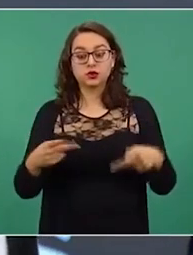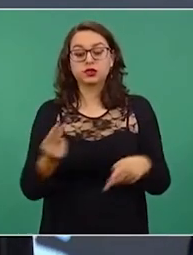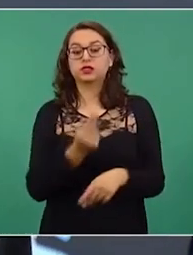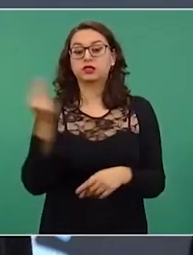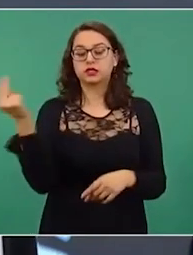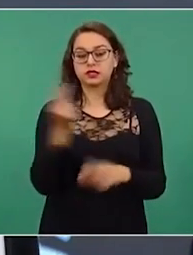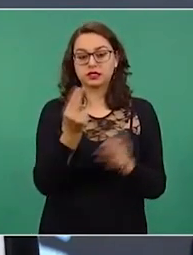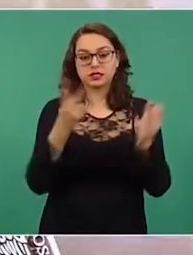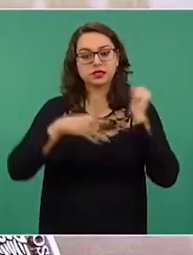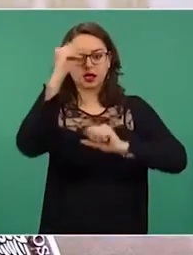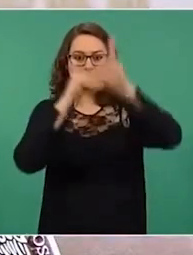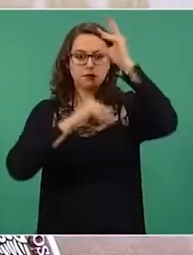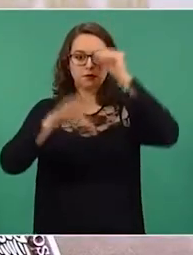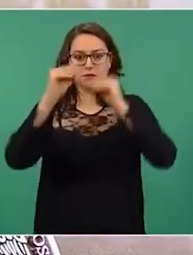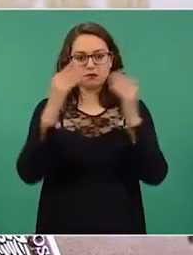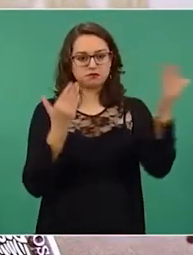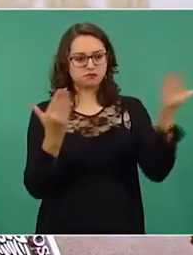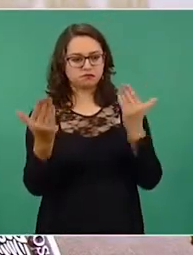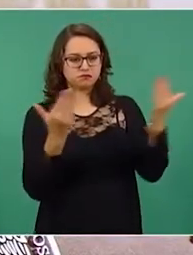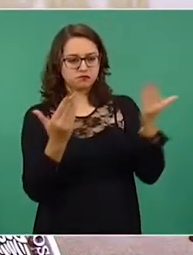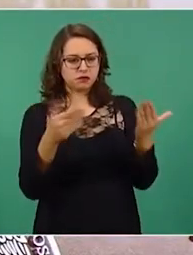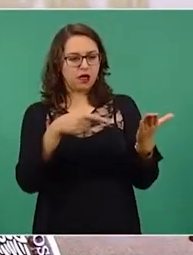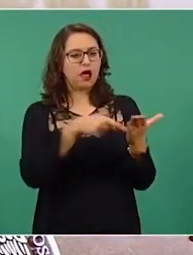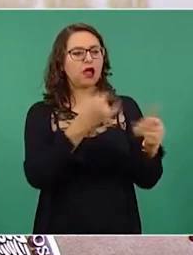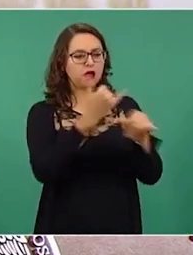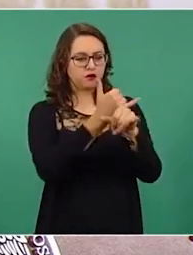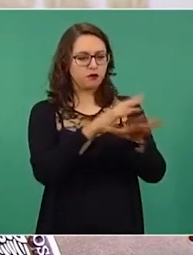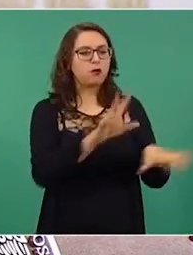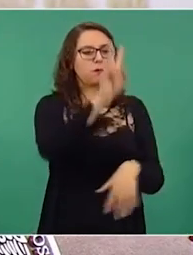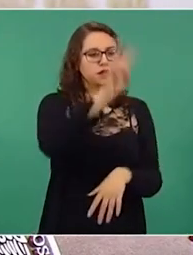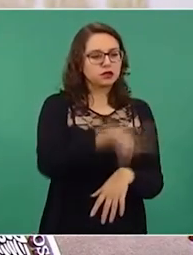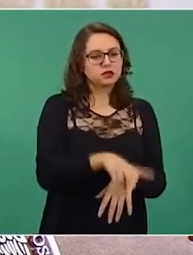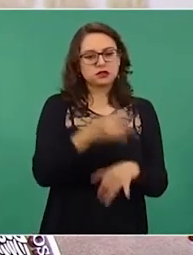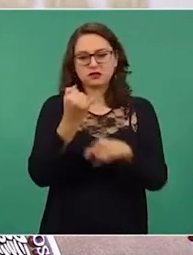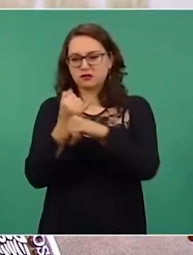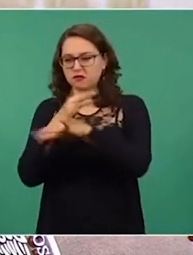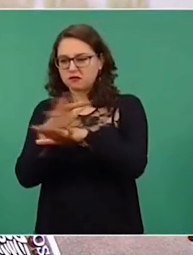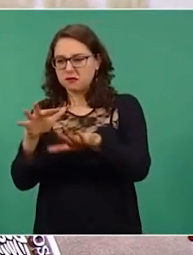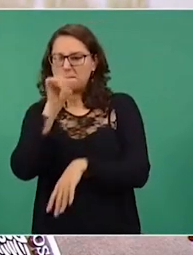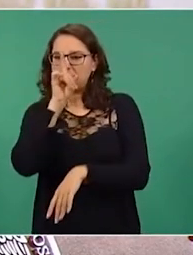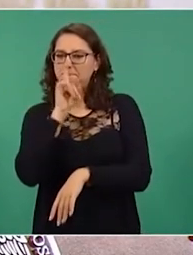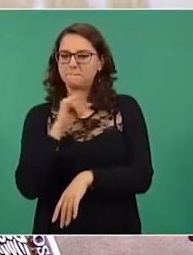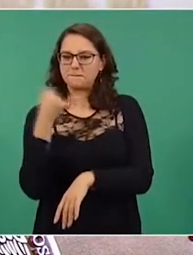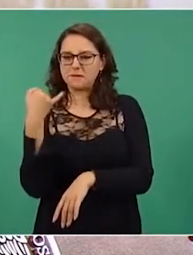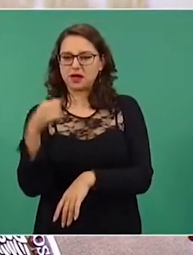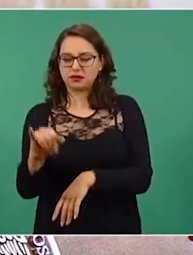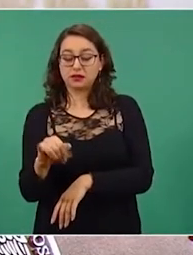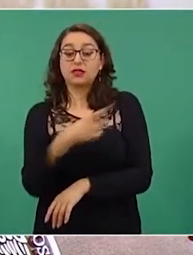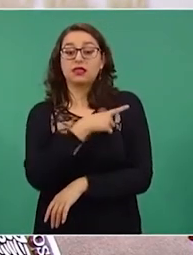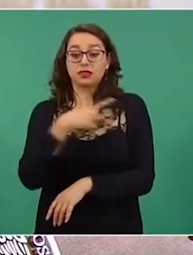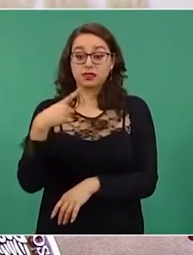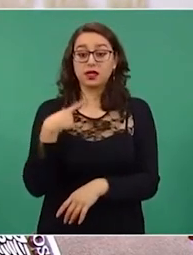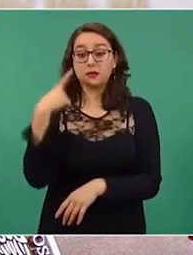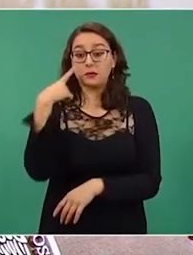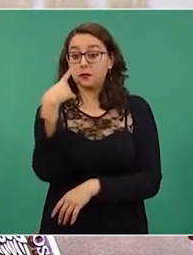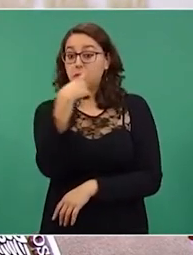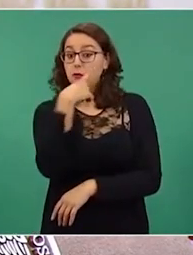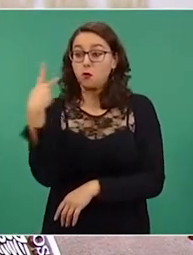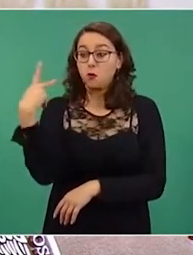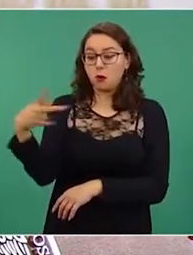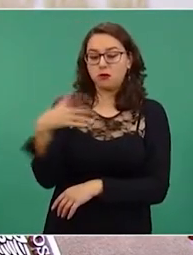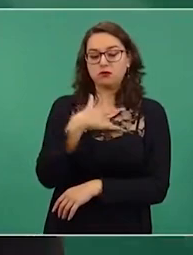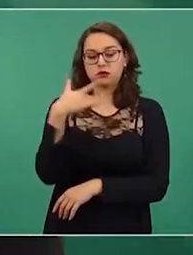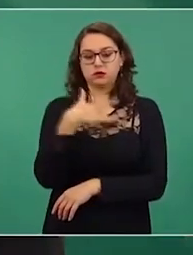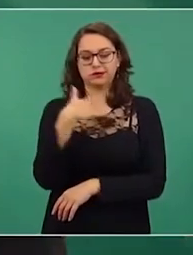herramientas para distinguir lo que es información verdadera de lo que es una vil mentira. Y así cada quien se forme un criterio